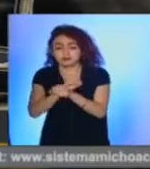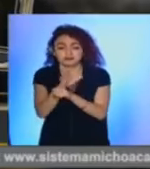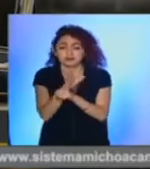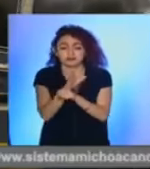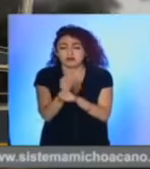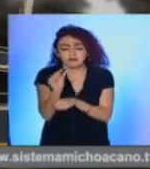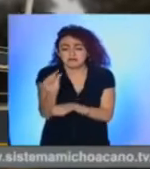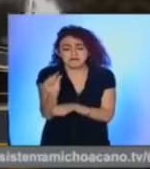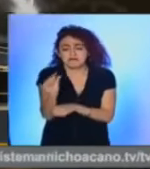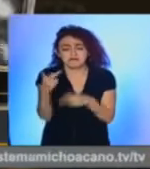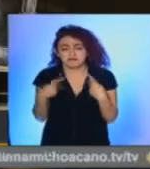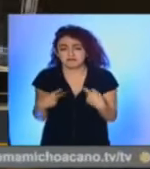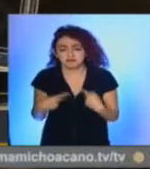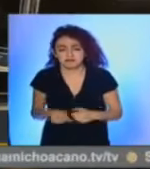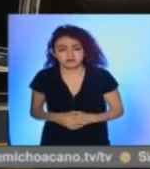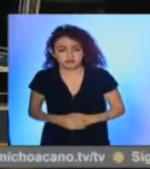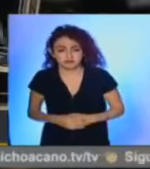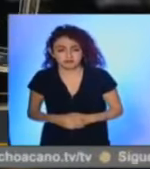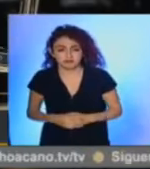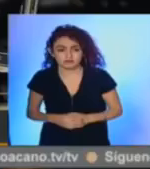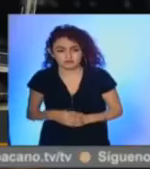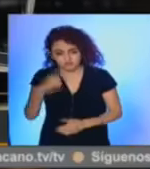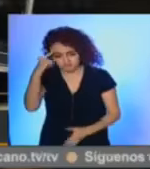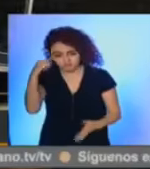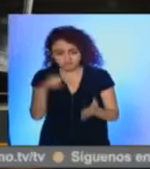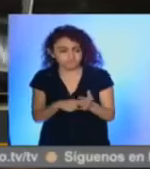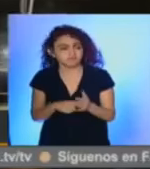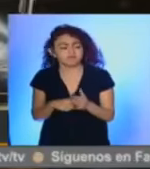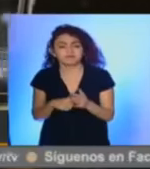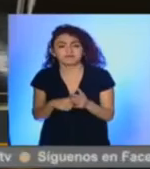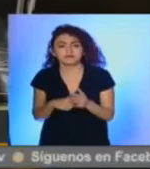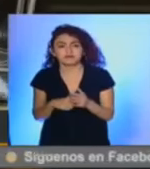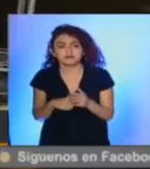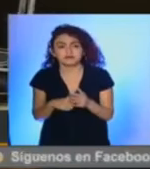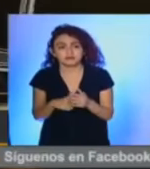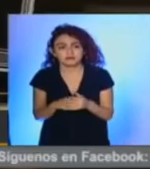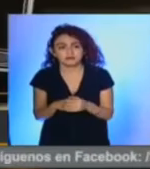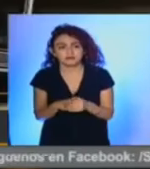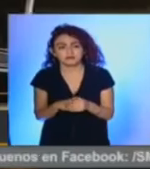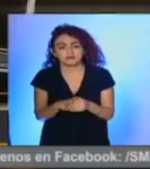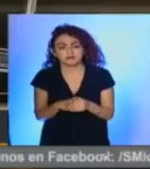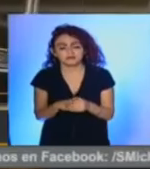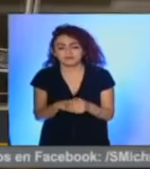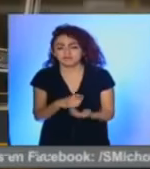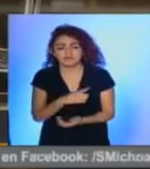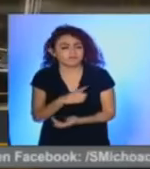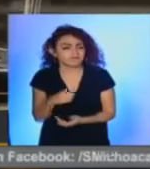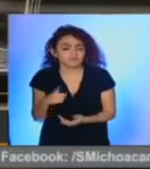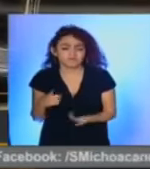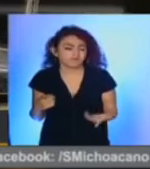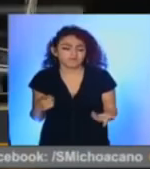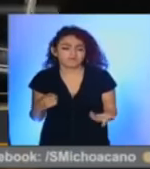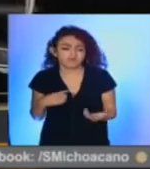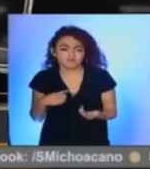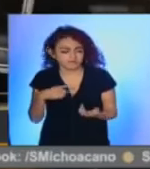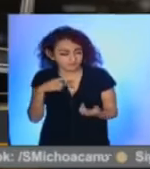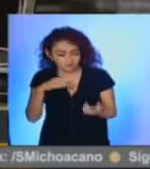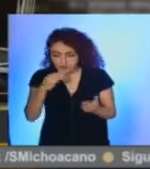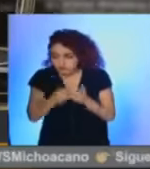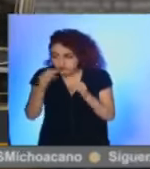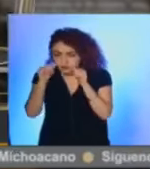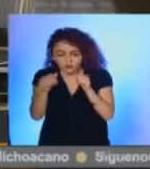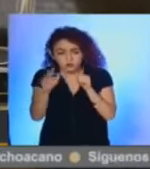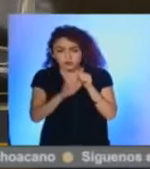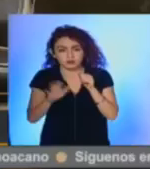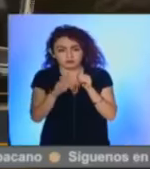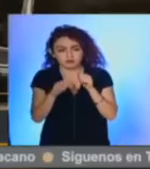y que este pues yo creo que es algo que no debemos dejar de observar de